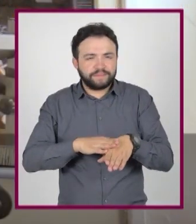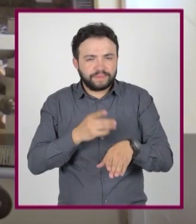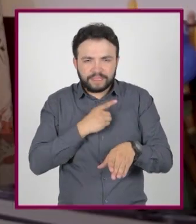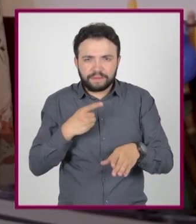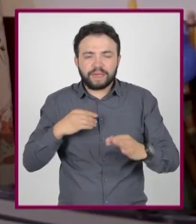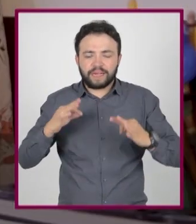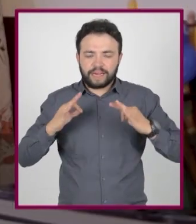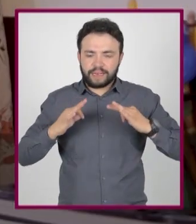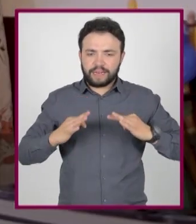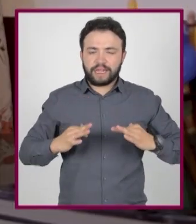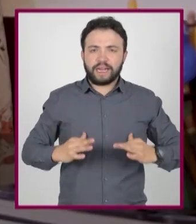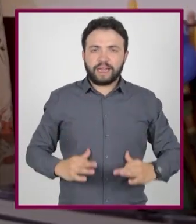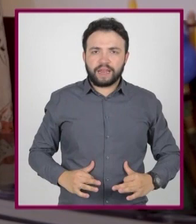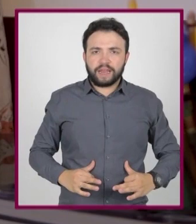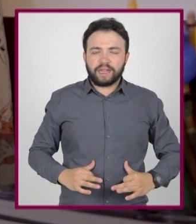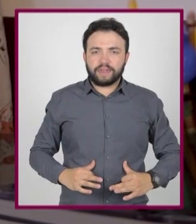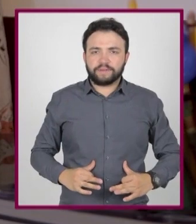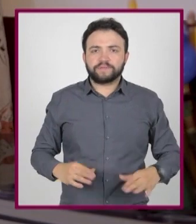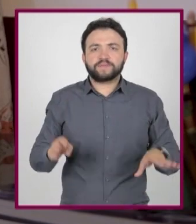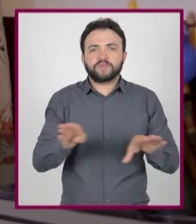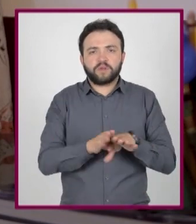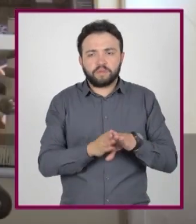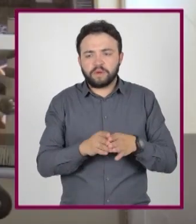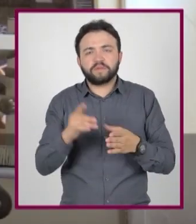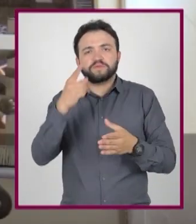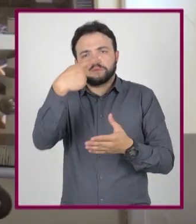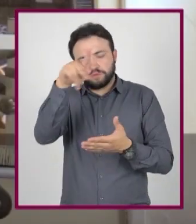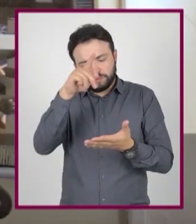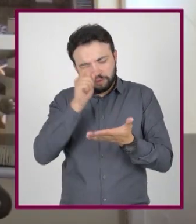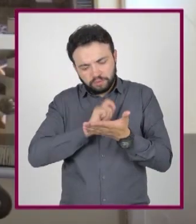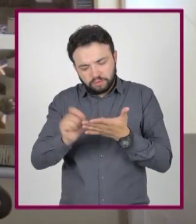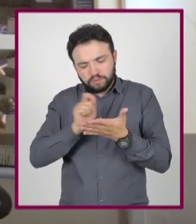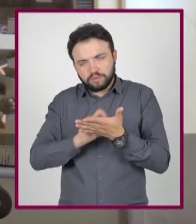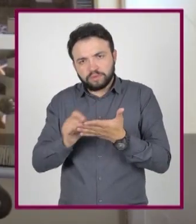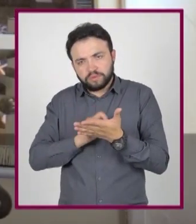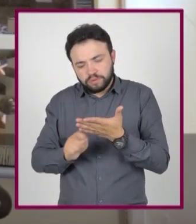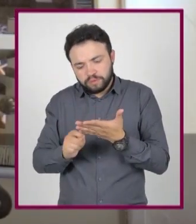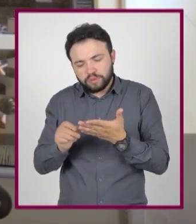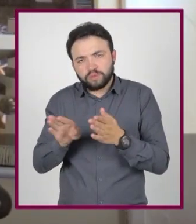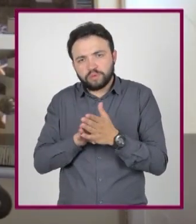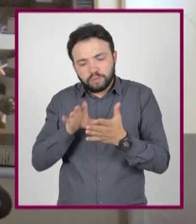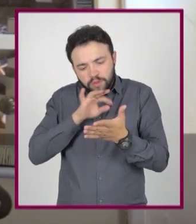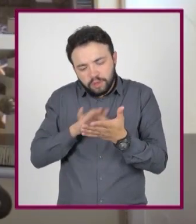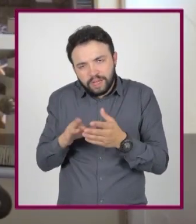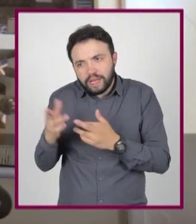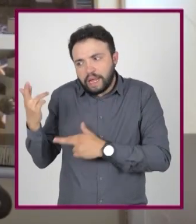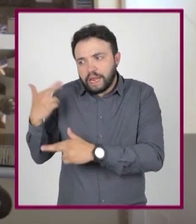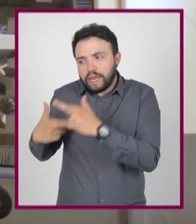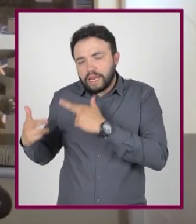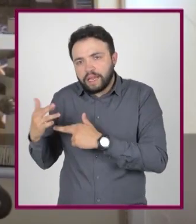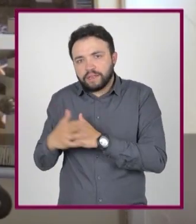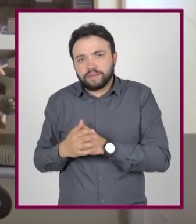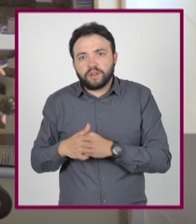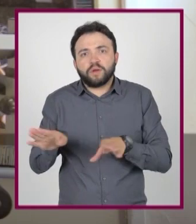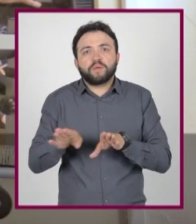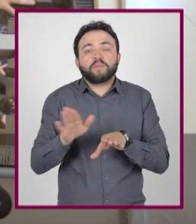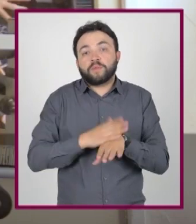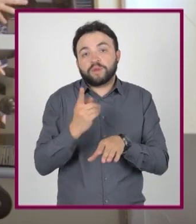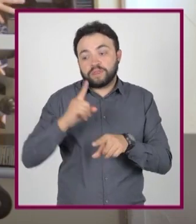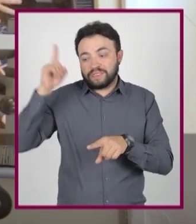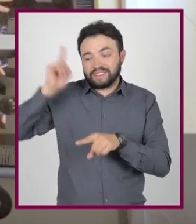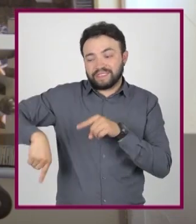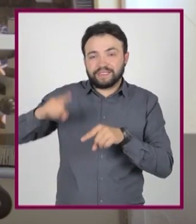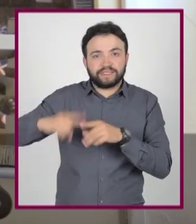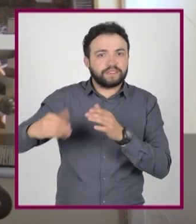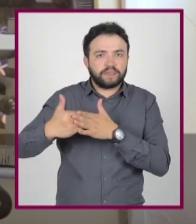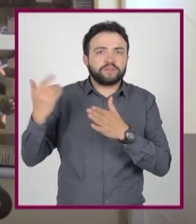conocimiento. Como echarle un ojito a mis apuntes. Justo vamos para allá. Porque, por supuesto, no se trata de cancelar otras